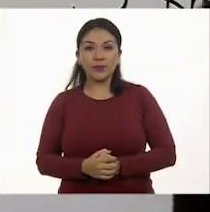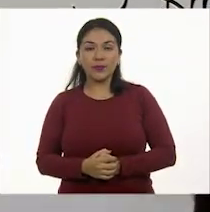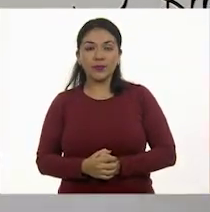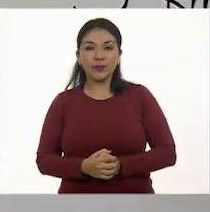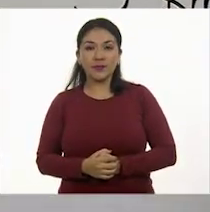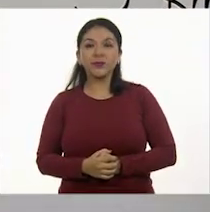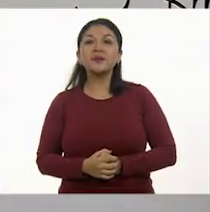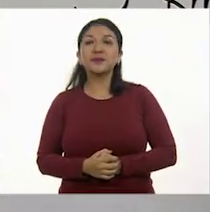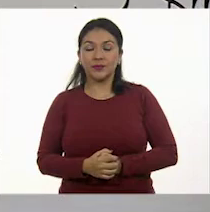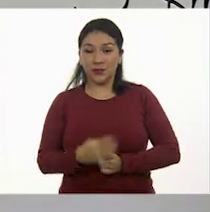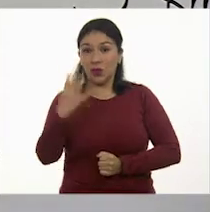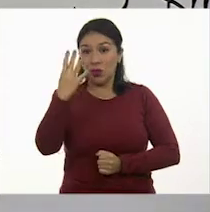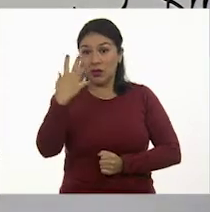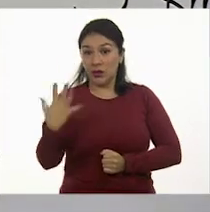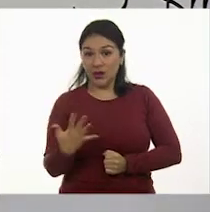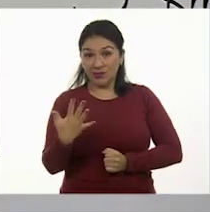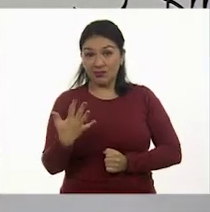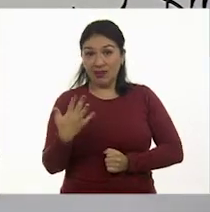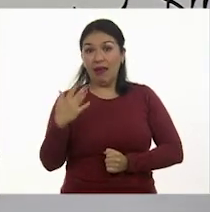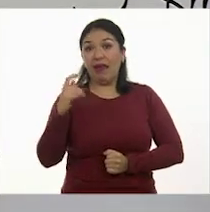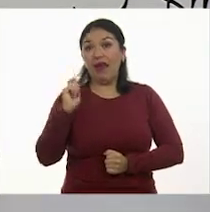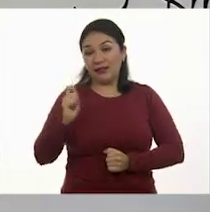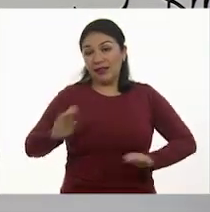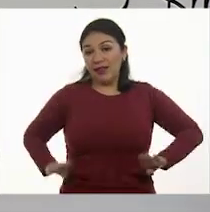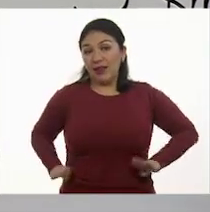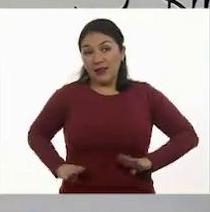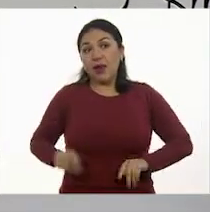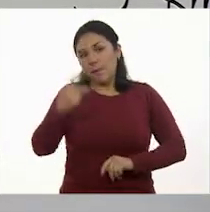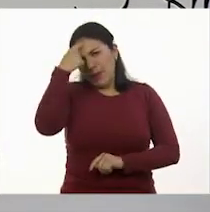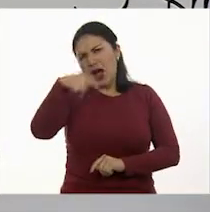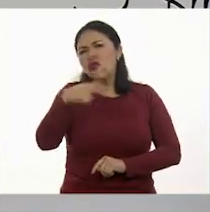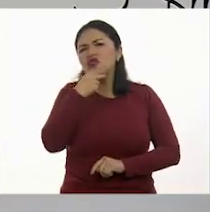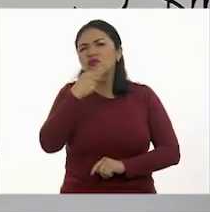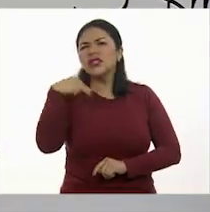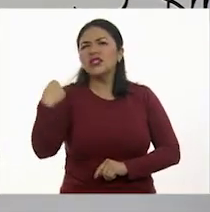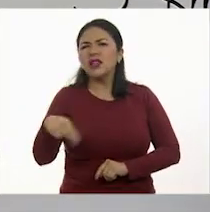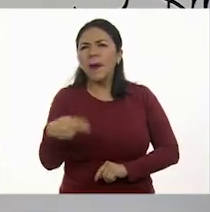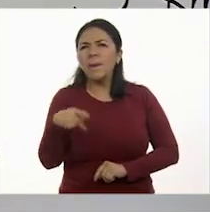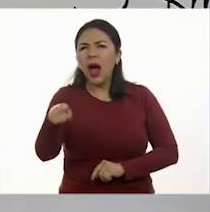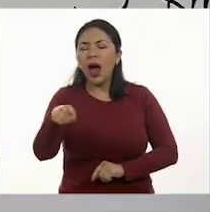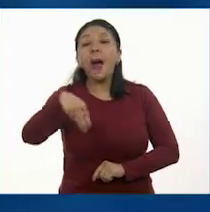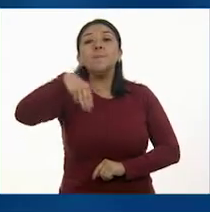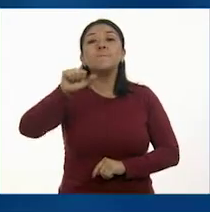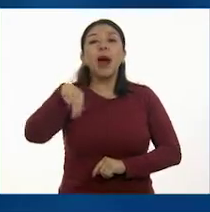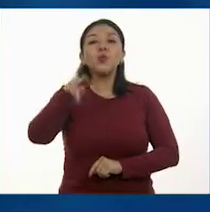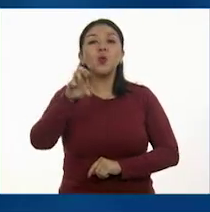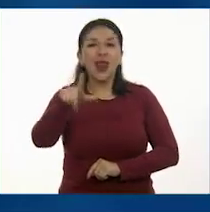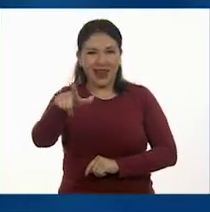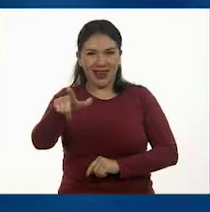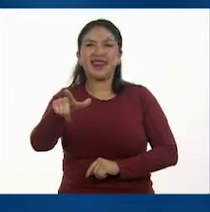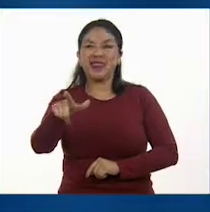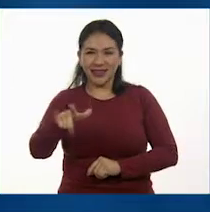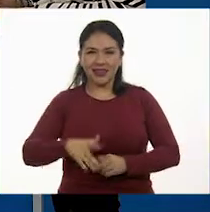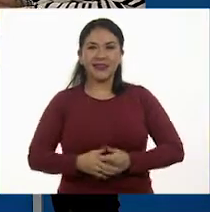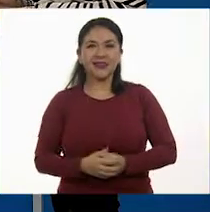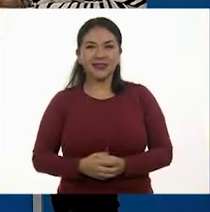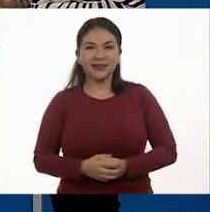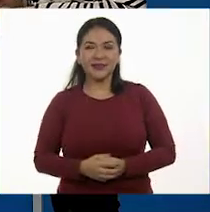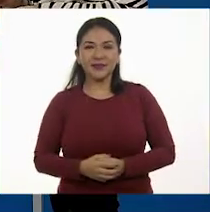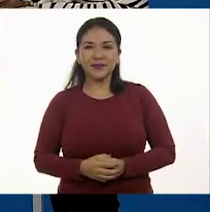Cuatro quintas partes... Ajá. Para, para, para Don Manuel. Don Manuel.